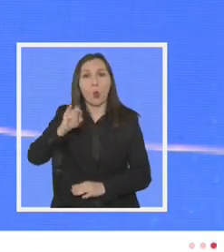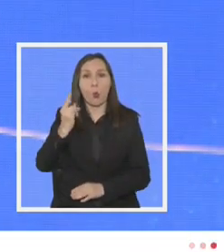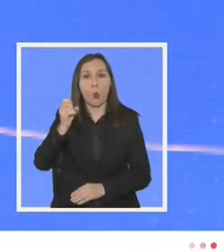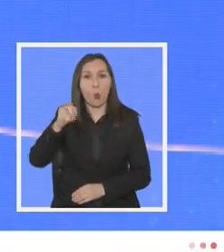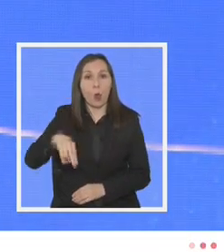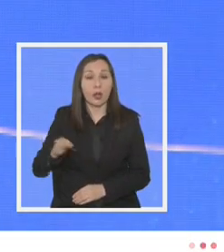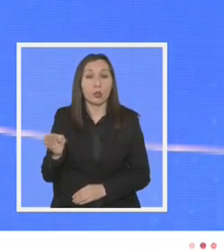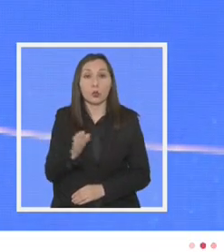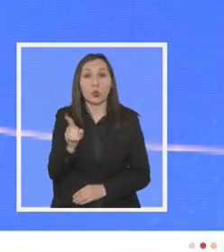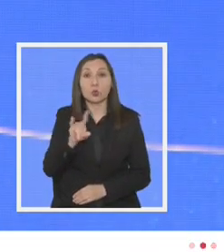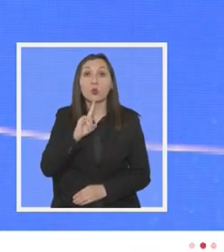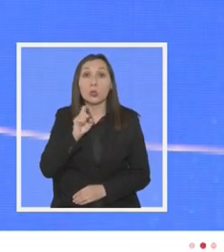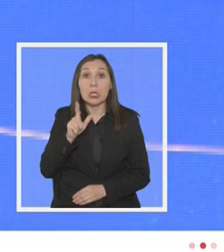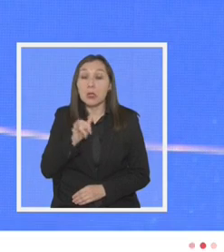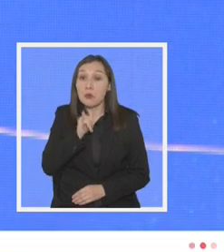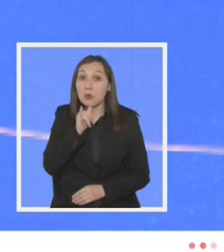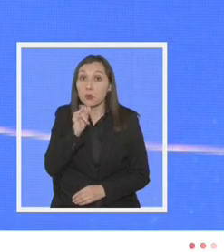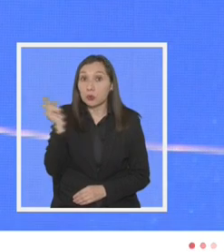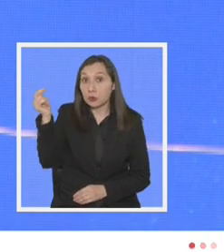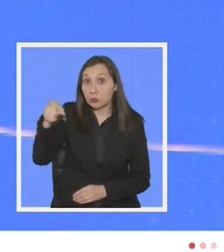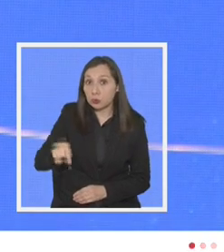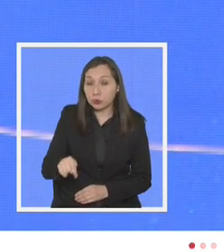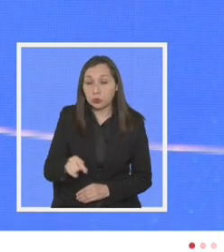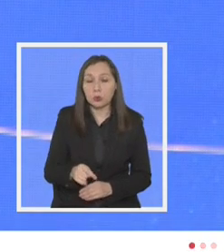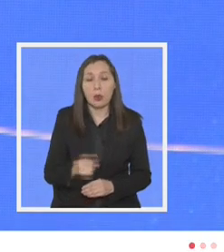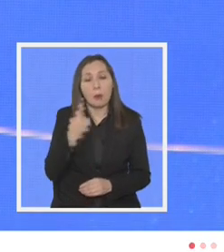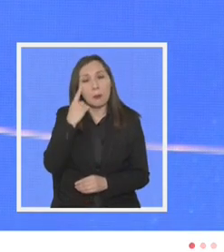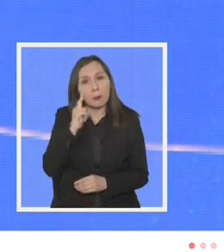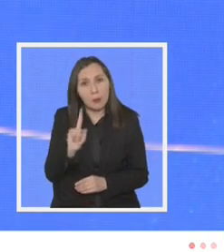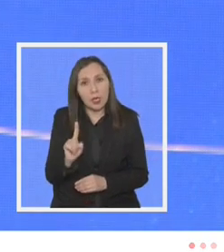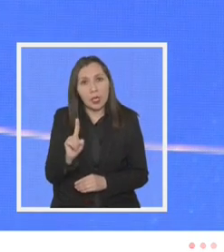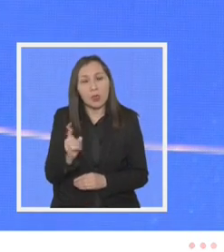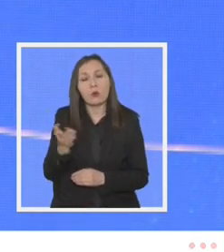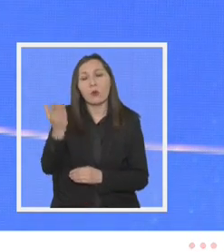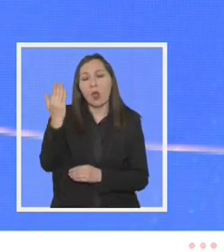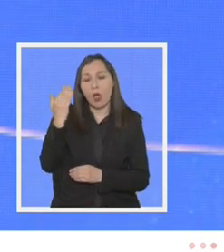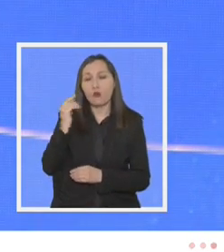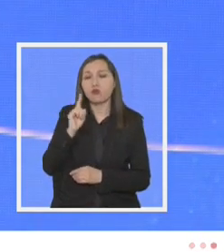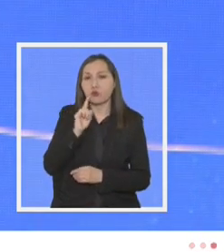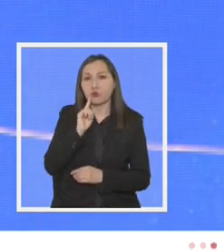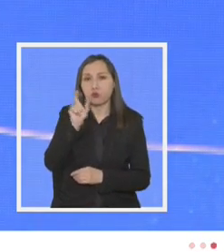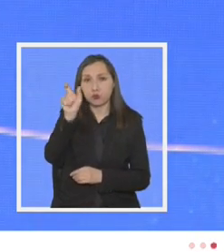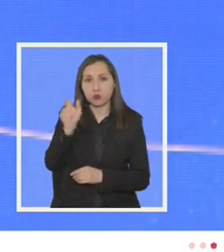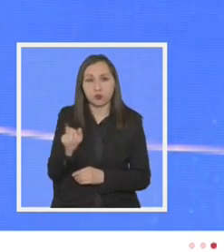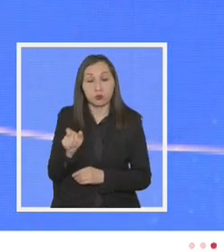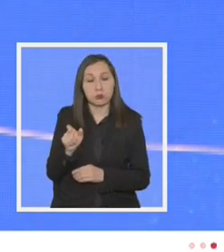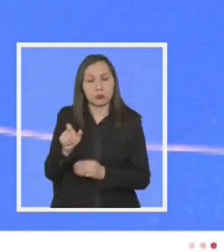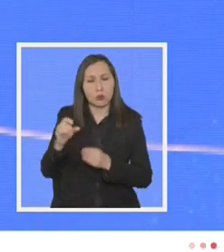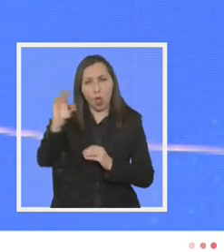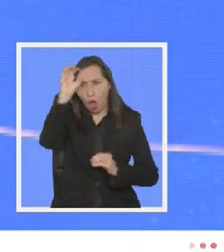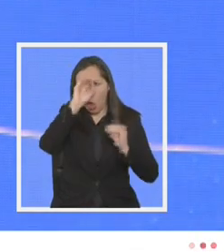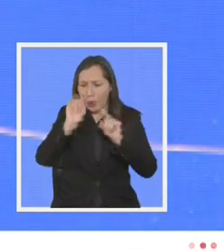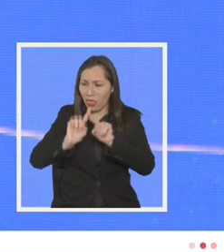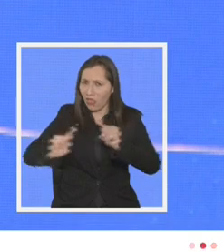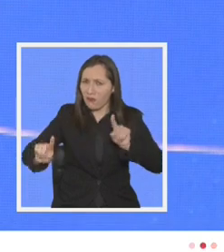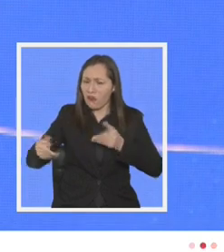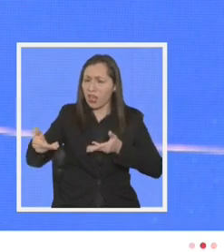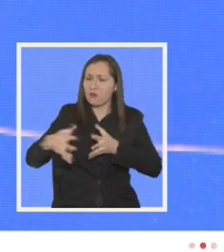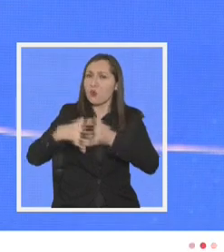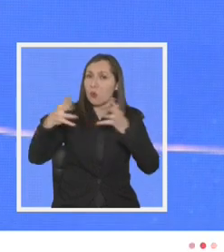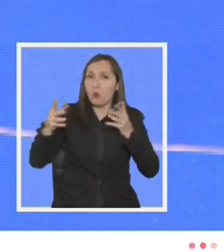que no sé si está aquí presente pero con quien tuvimos grandes diferencias pero sin embargo